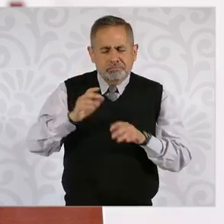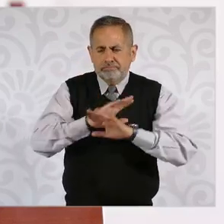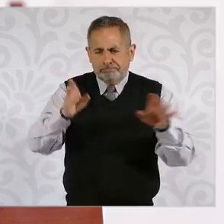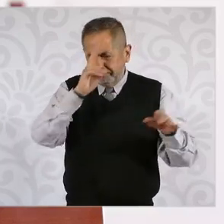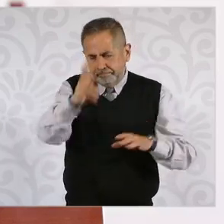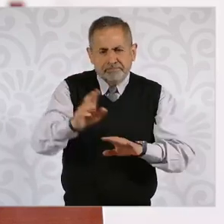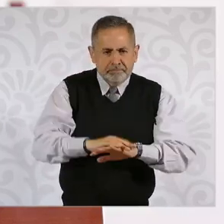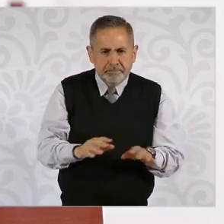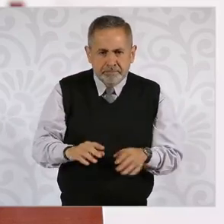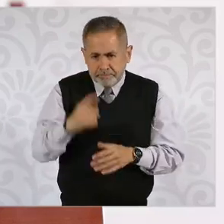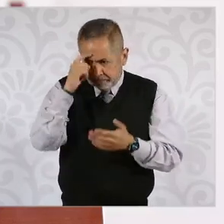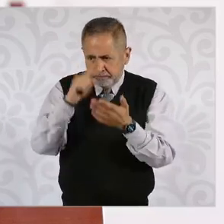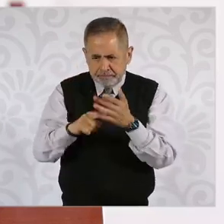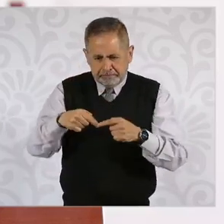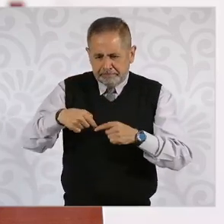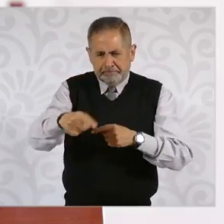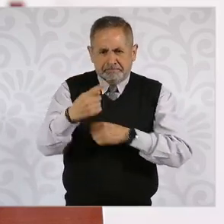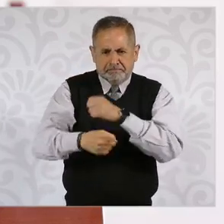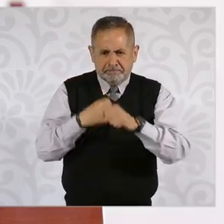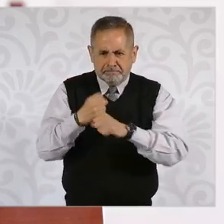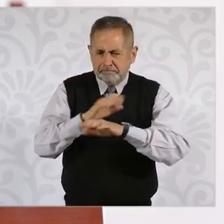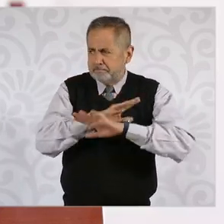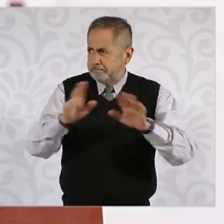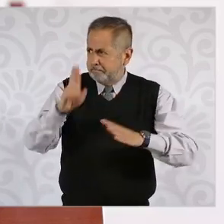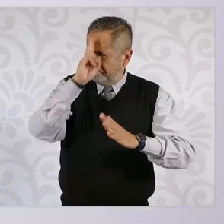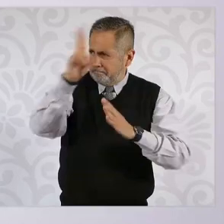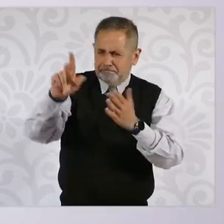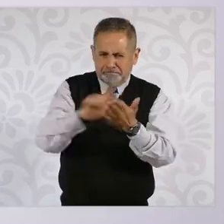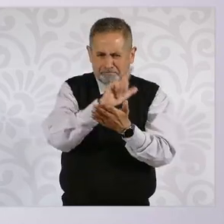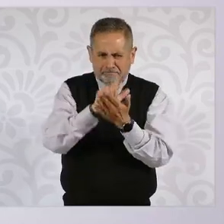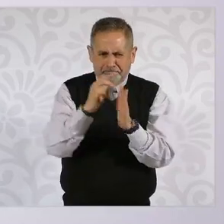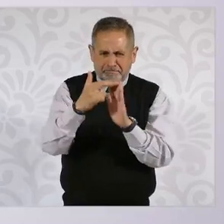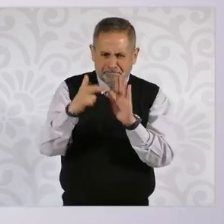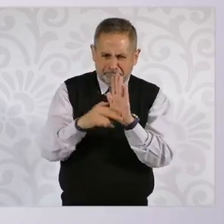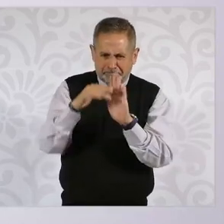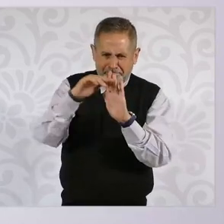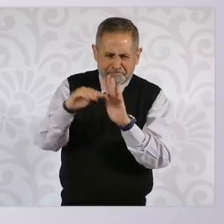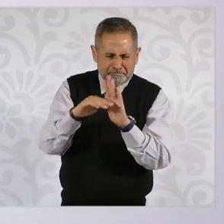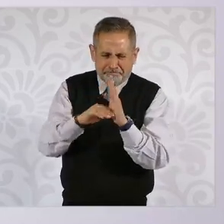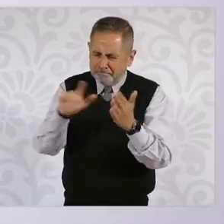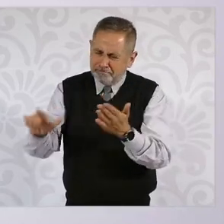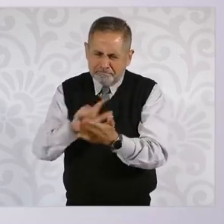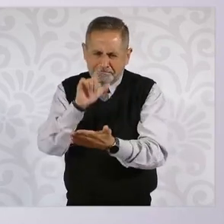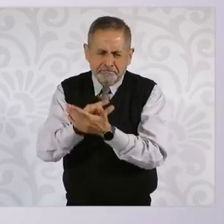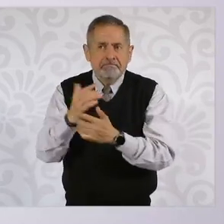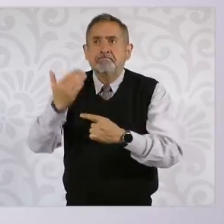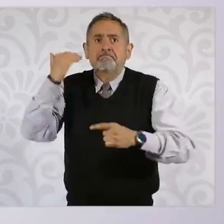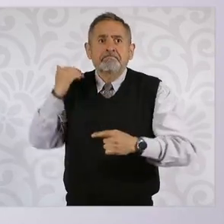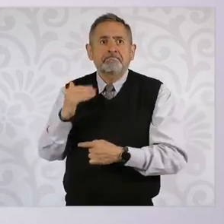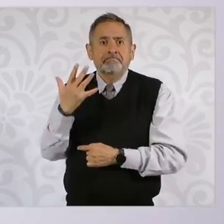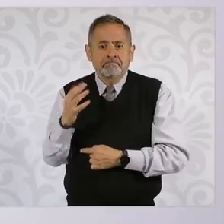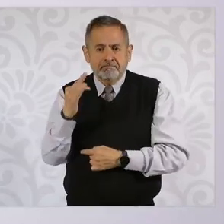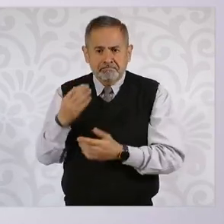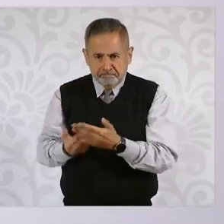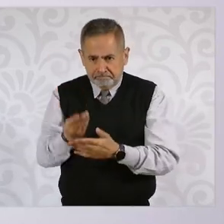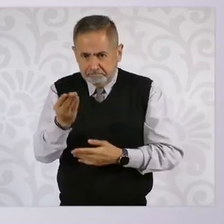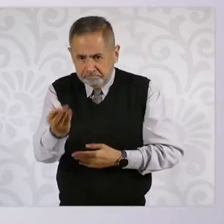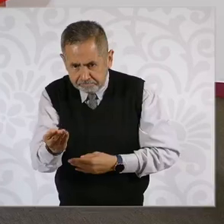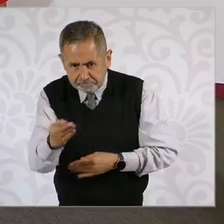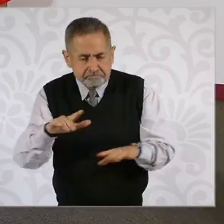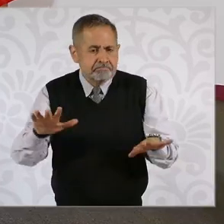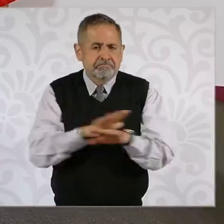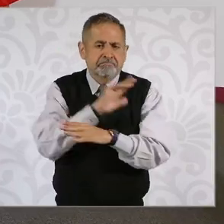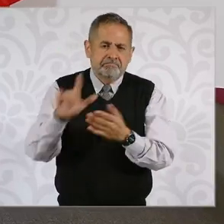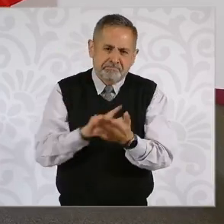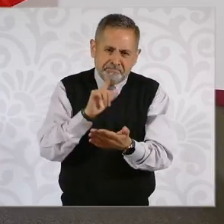Esperamos que este mismo año salgan todas las reformas que se presentaron el 5 de febrero. La